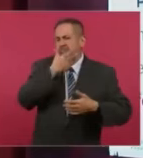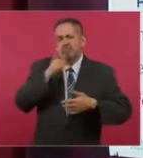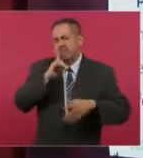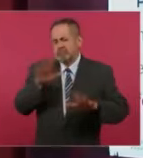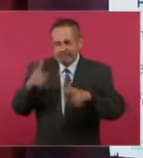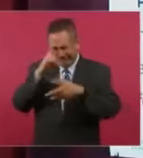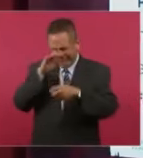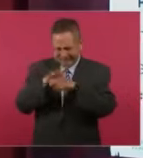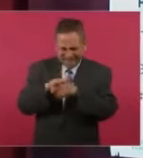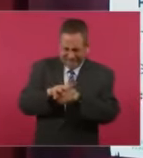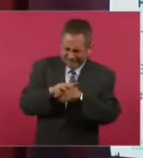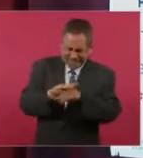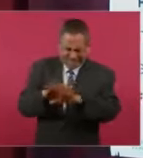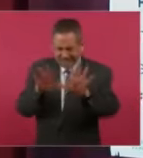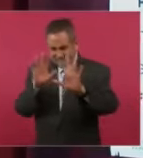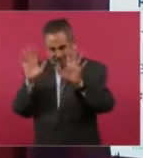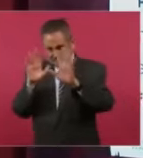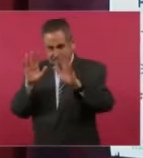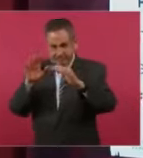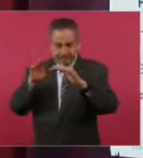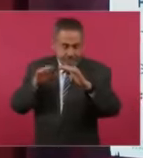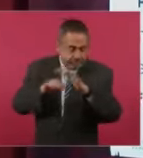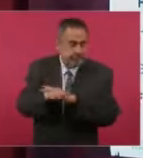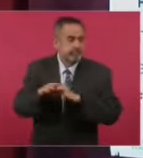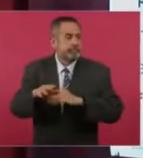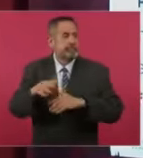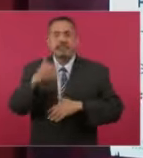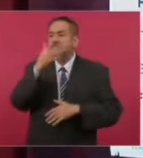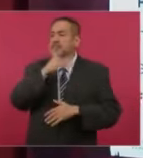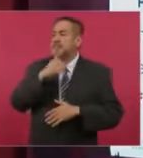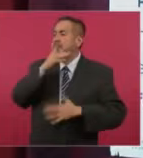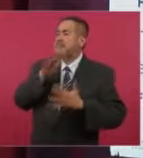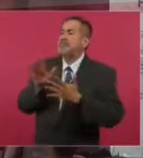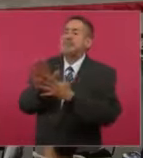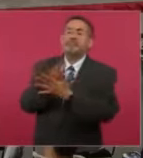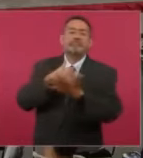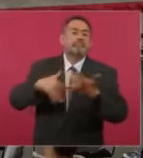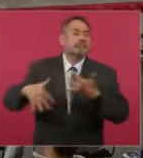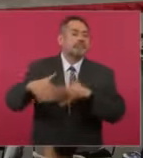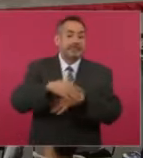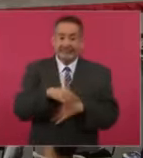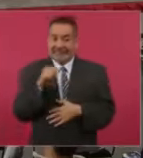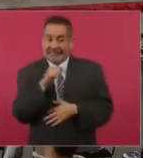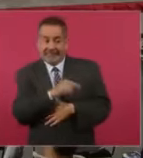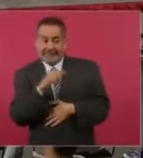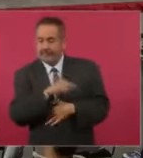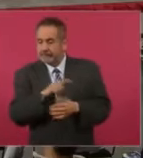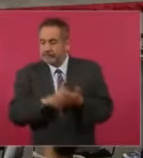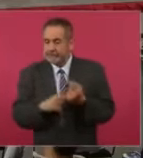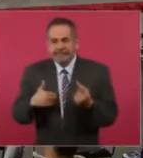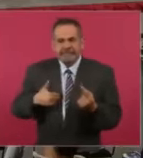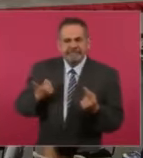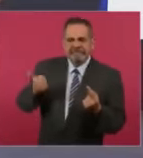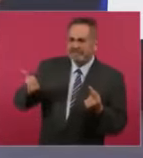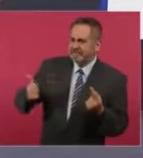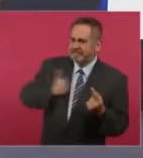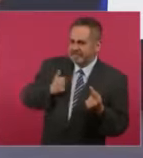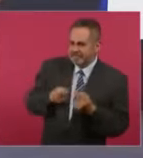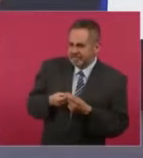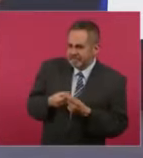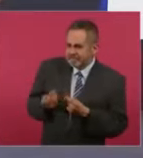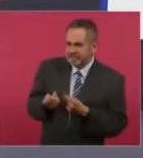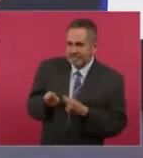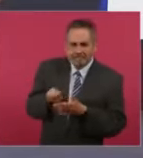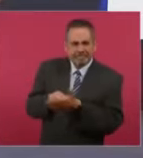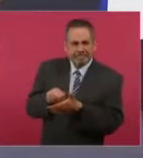es intenso y es el momento donde estas compañías que organizan las fiestas están esperando